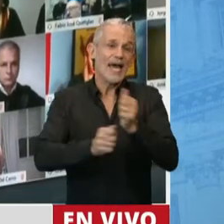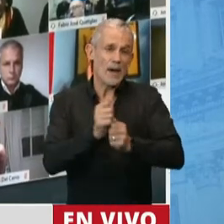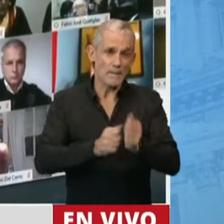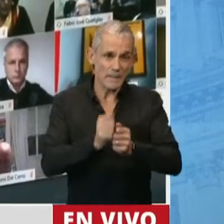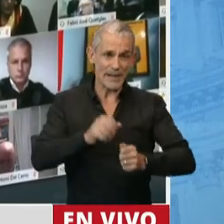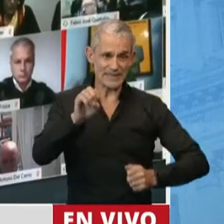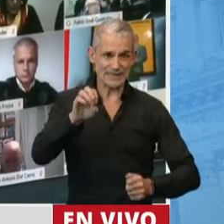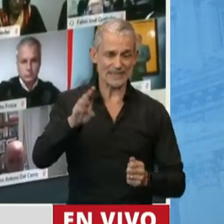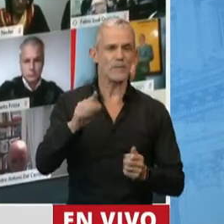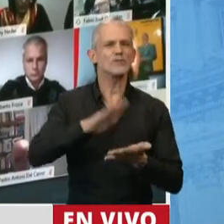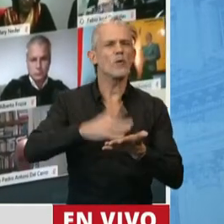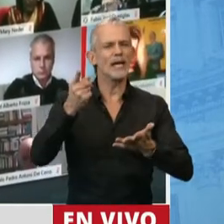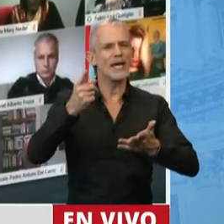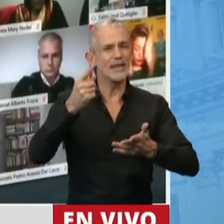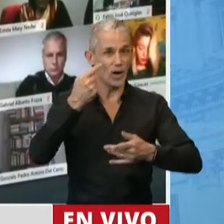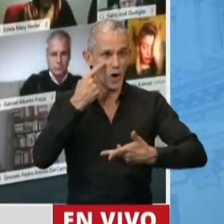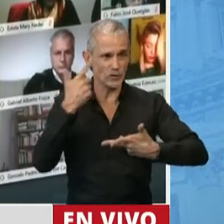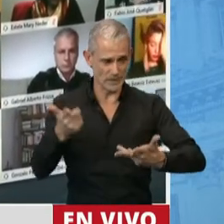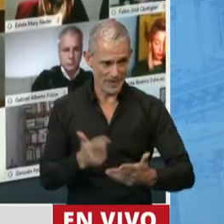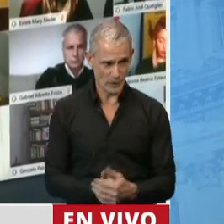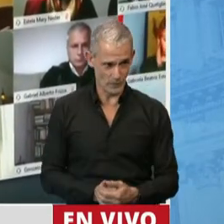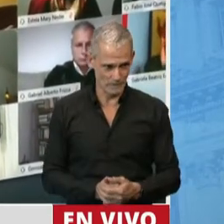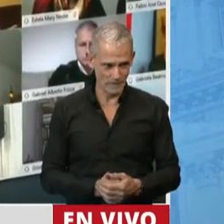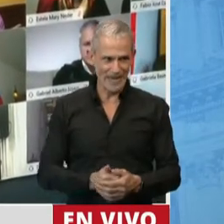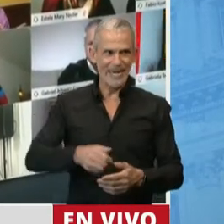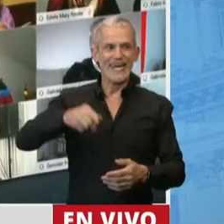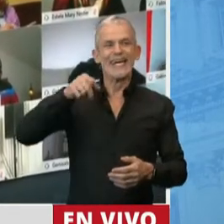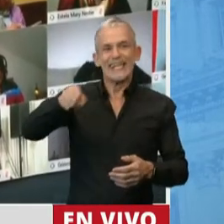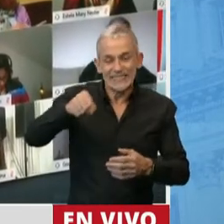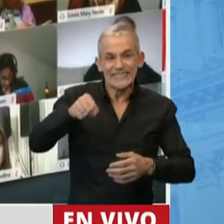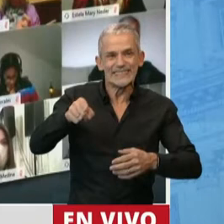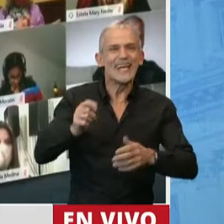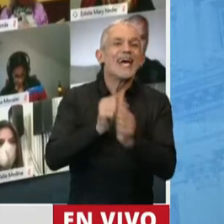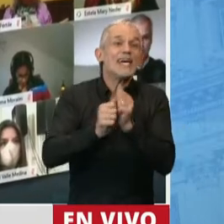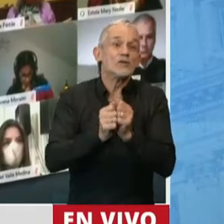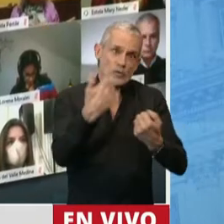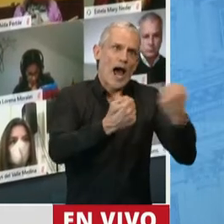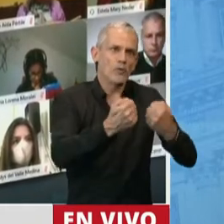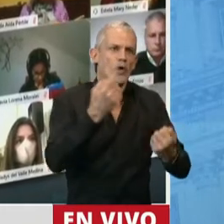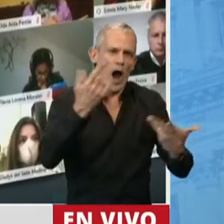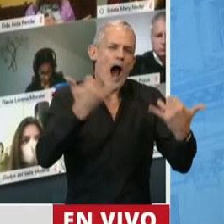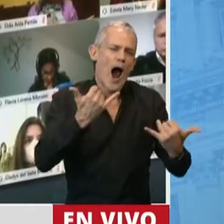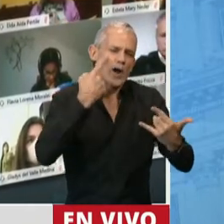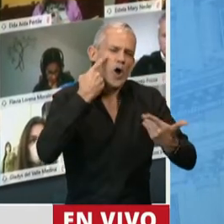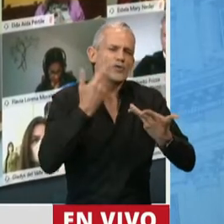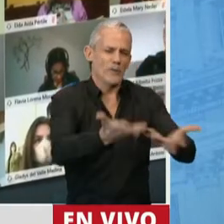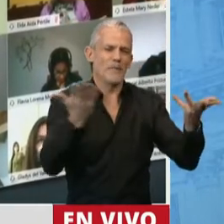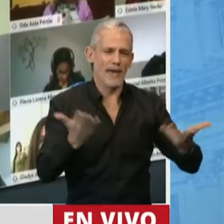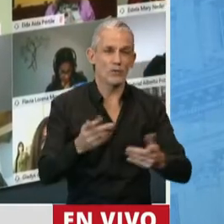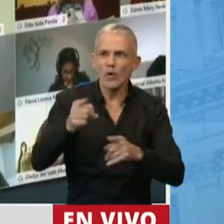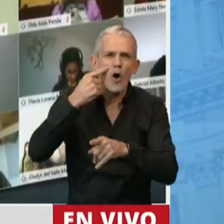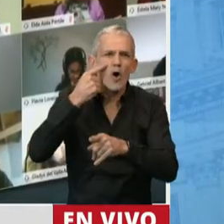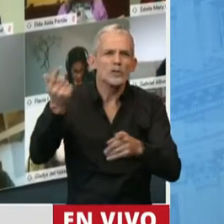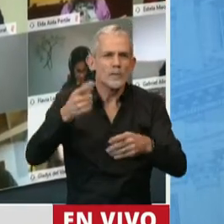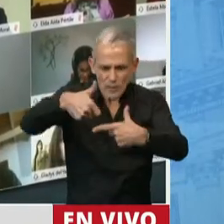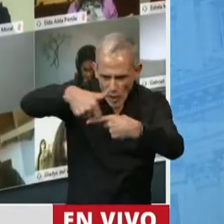economía del conocimiento. La construcción también tiene conocimiento. La industria automotriz tiene conocimiento. Usted sabe todo el conocimiento que hay adentro de